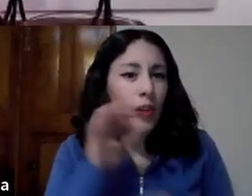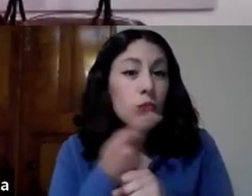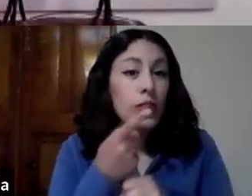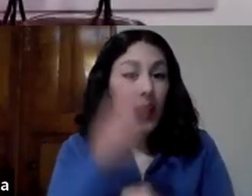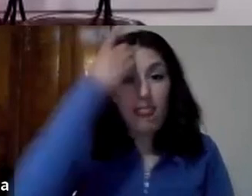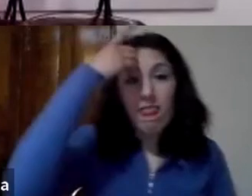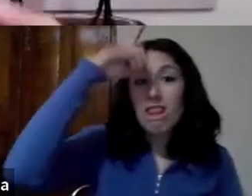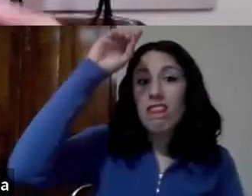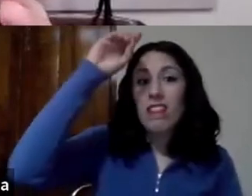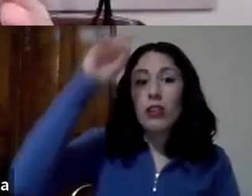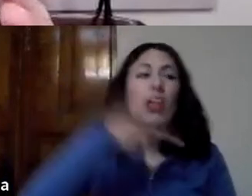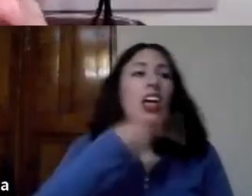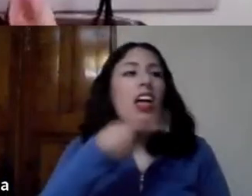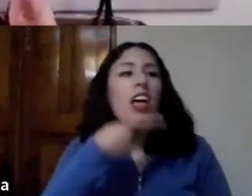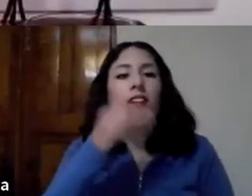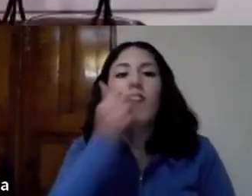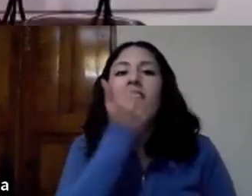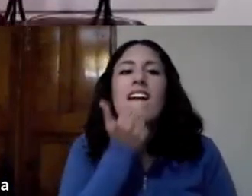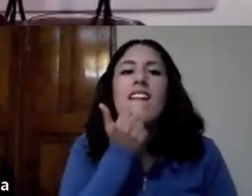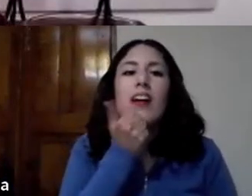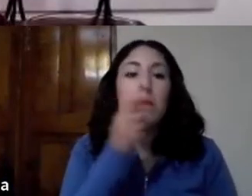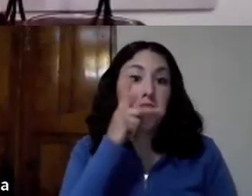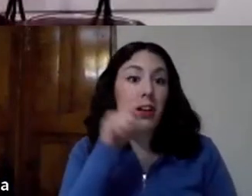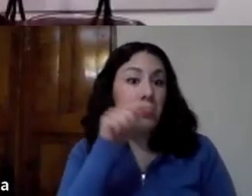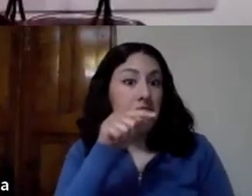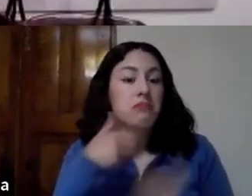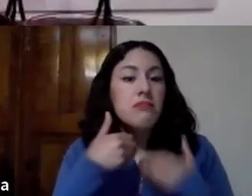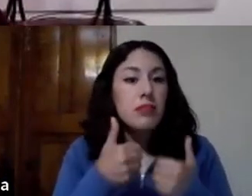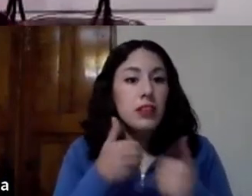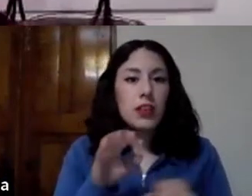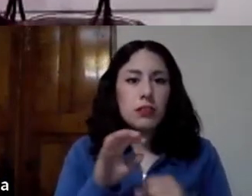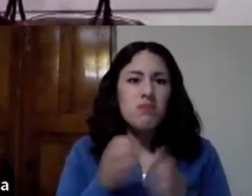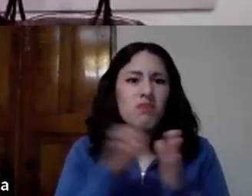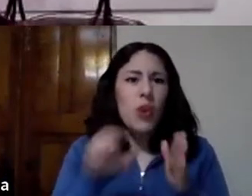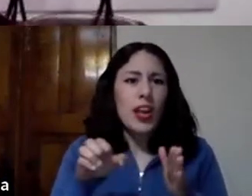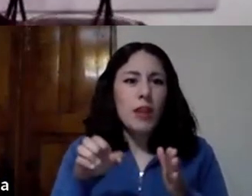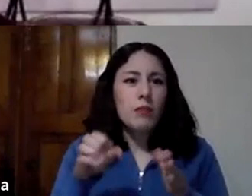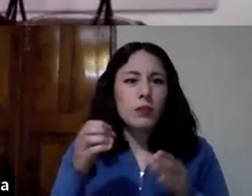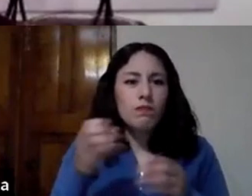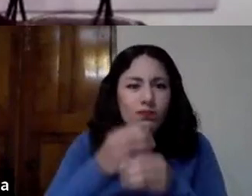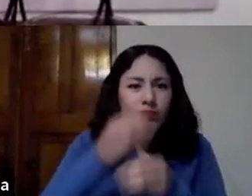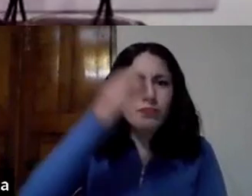eso de que de que hay una llama de fuego y pasa por el medio de un animal partido